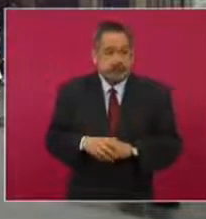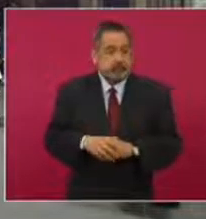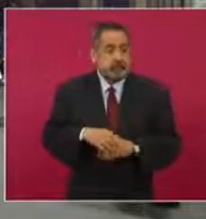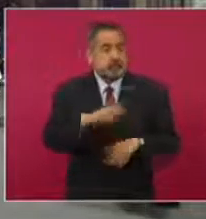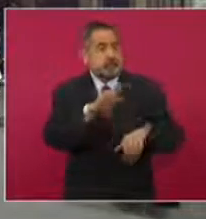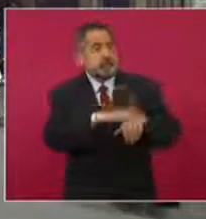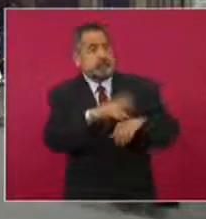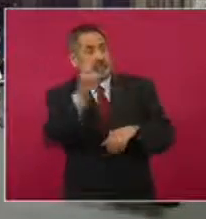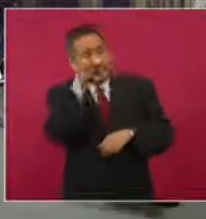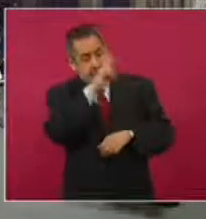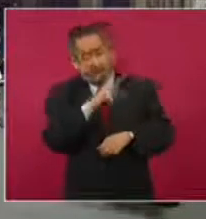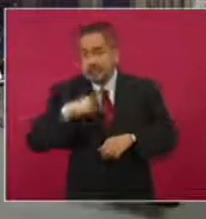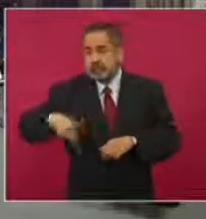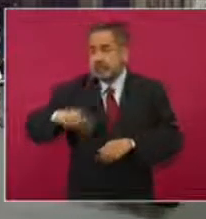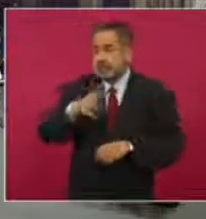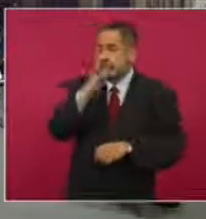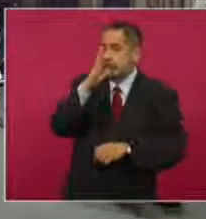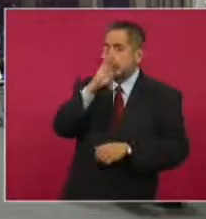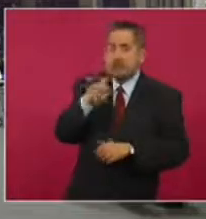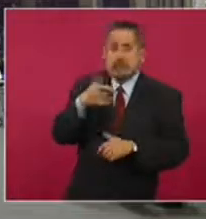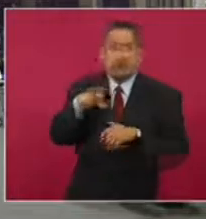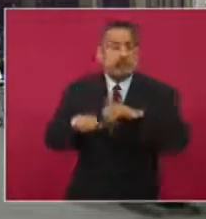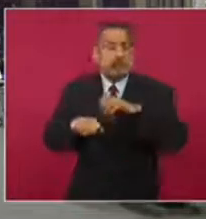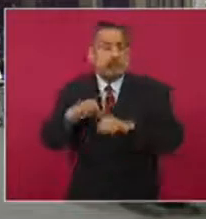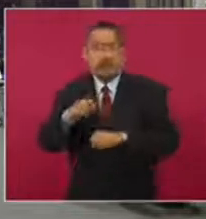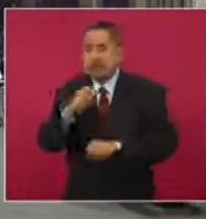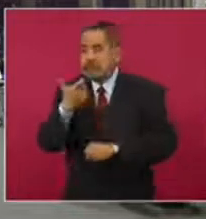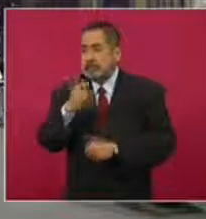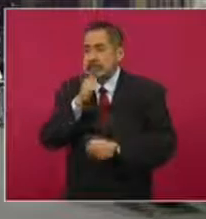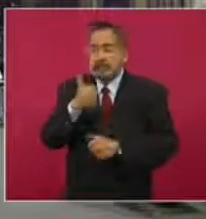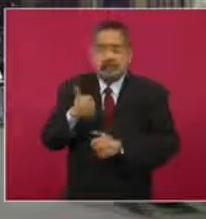la carestía, el incremento al salario mínimo.